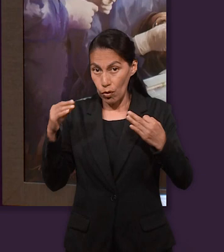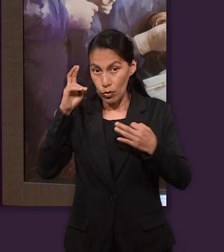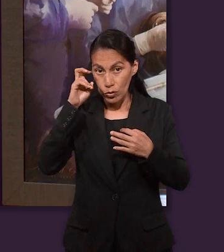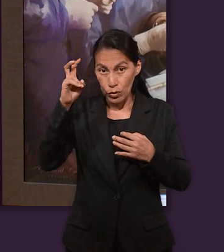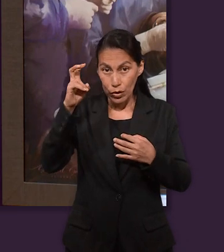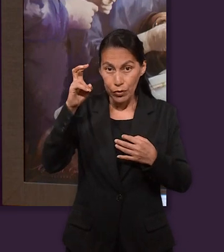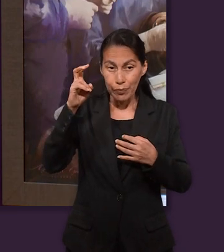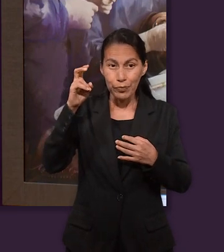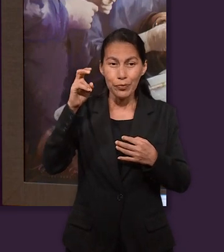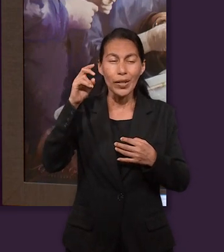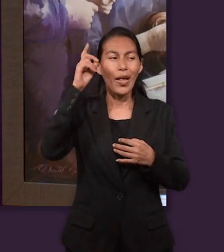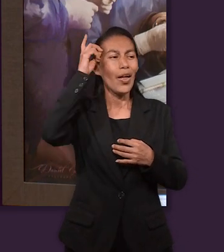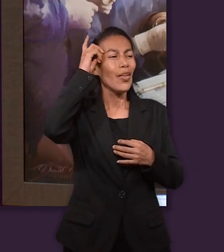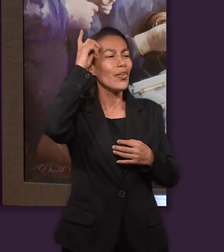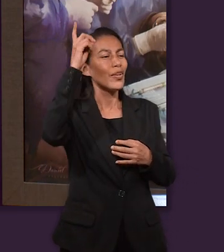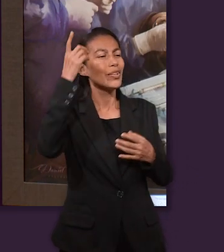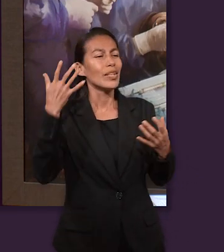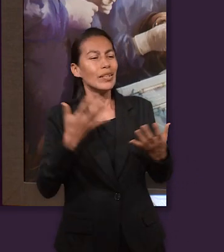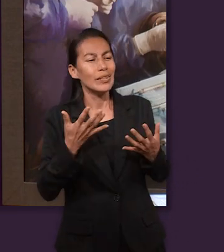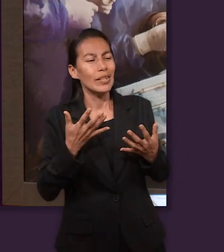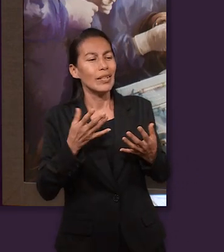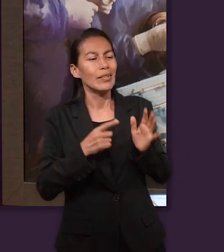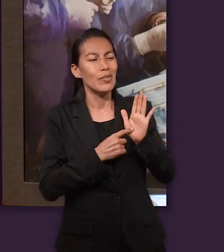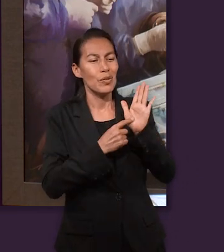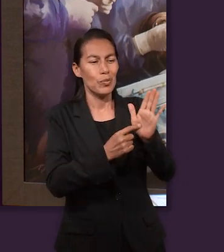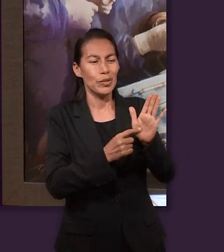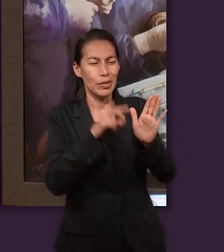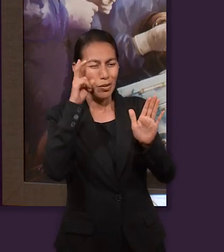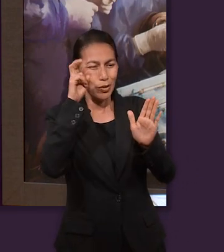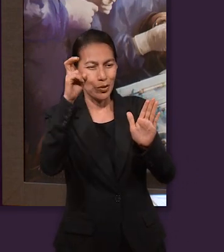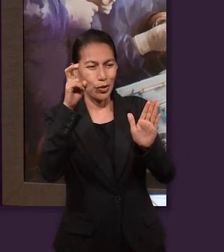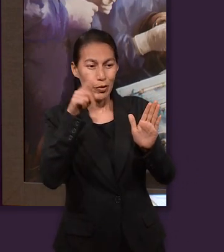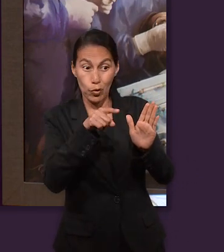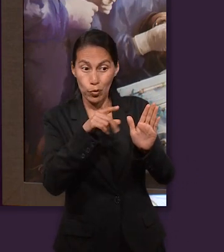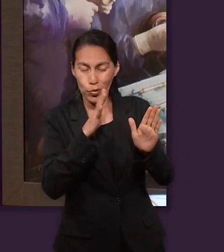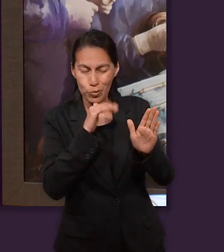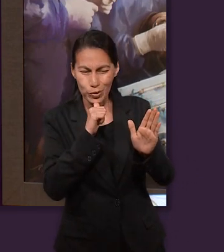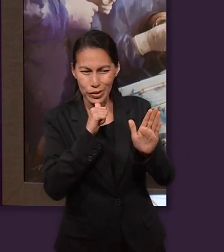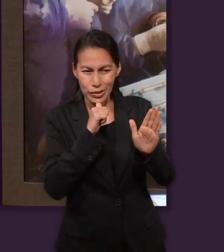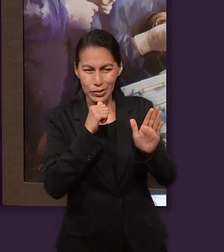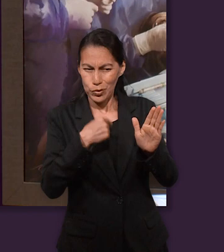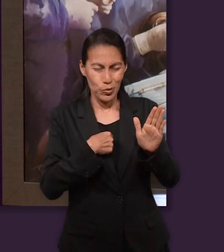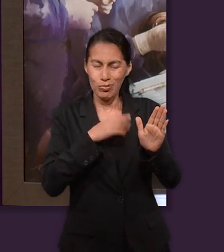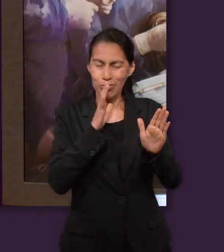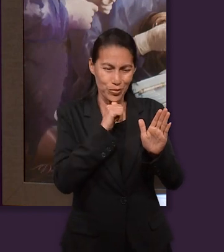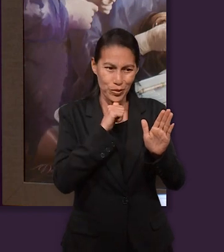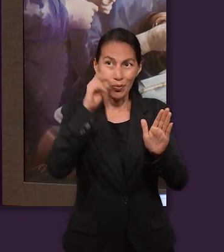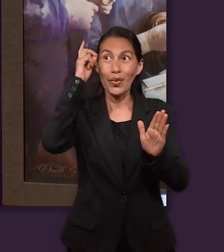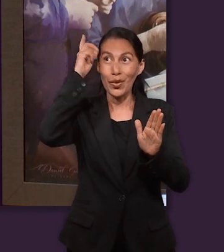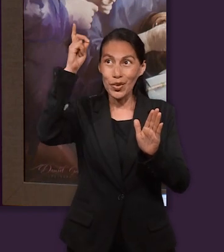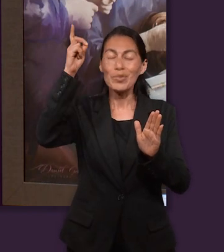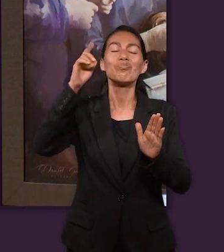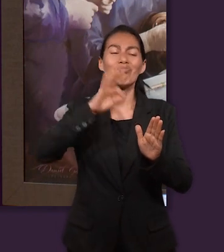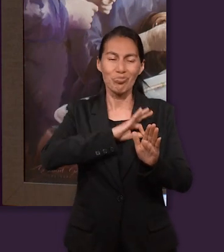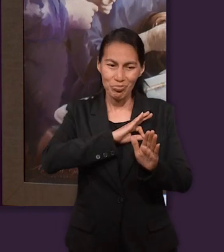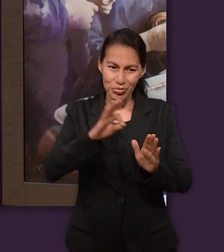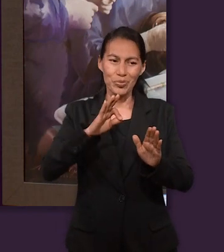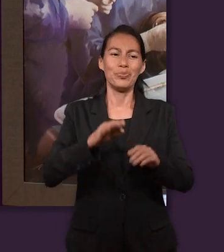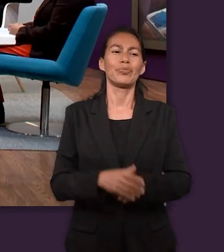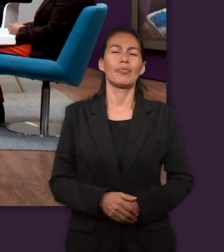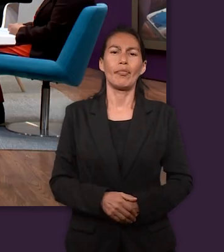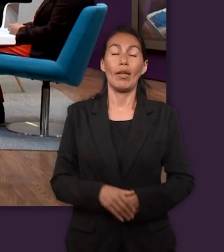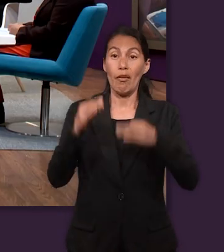lo ha mostrado al faraón. Así es. Lo que el Señor va a hacer, tú no, lo que Dios hace. Eso es muy